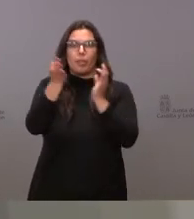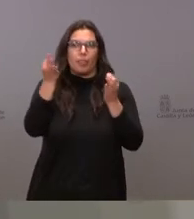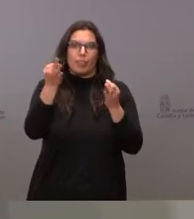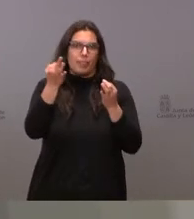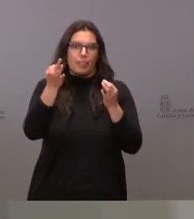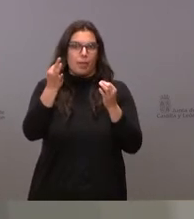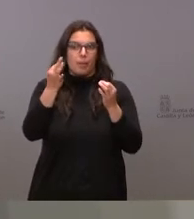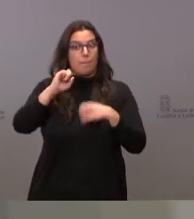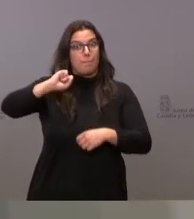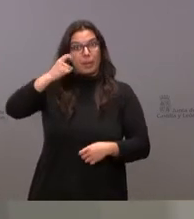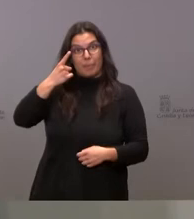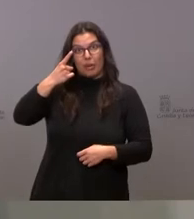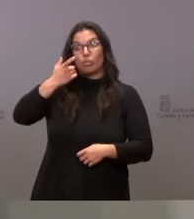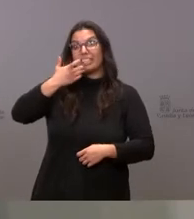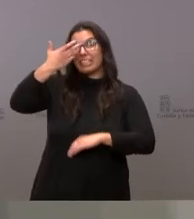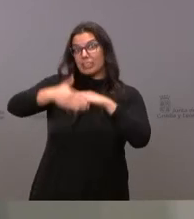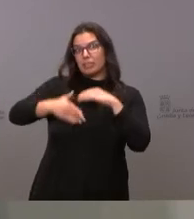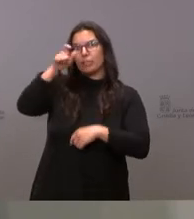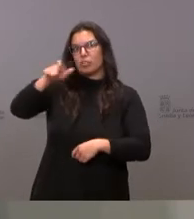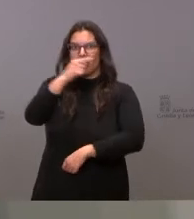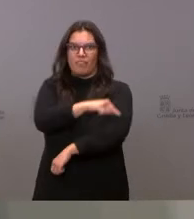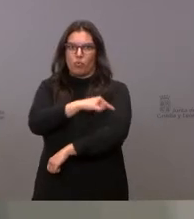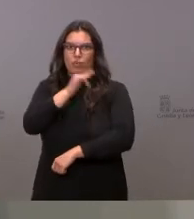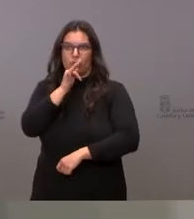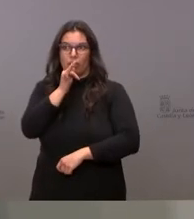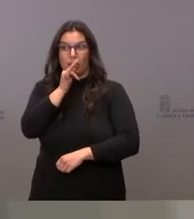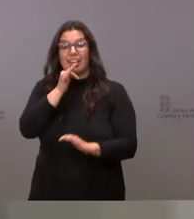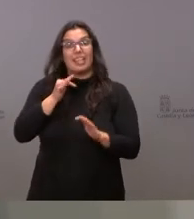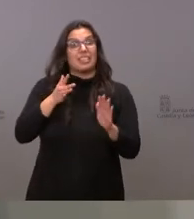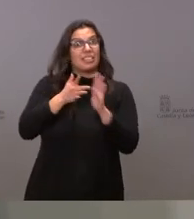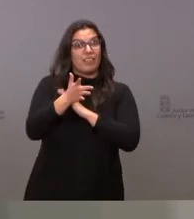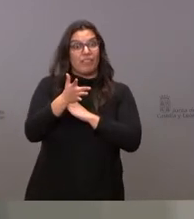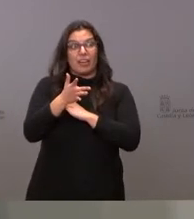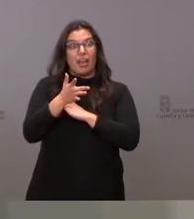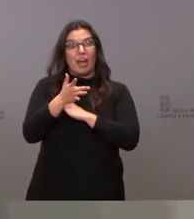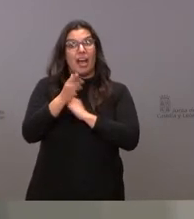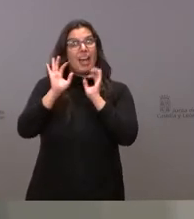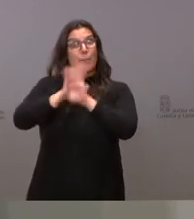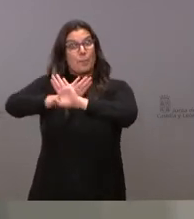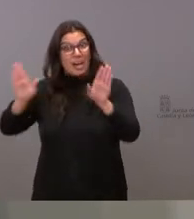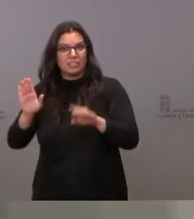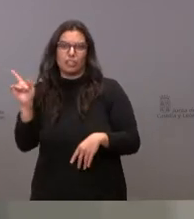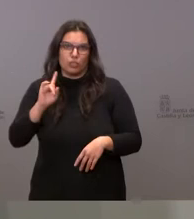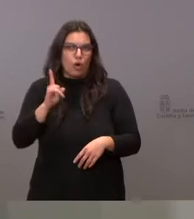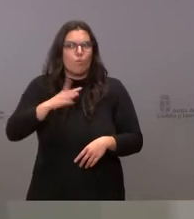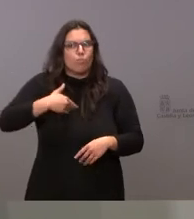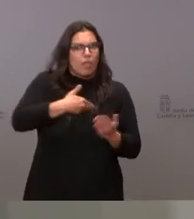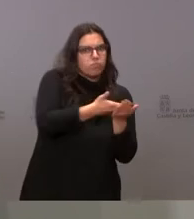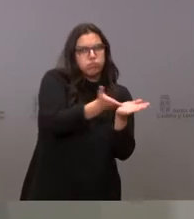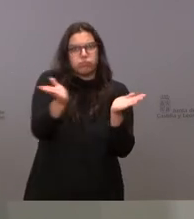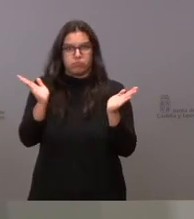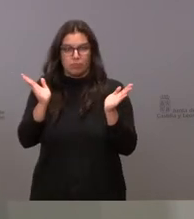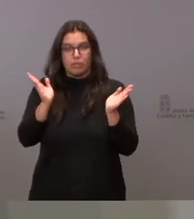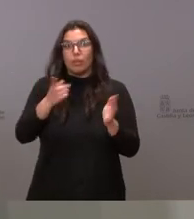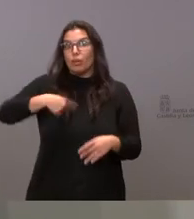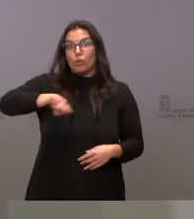por aquellos que no están vacunados. Eso no cierra la puerta a ningún escenario y sí que conviene que la gente sepa que nosotros,